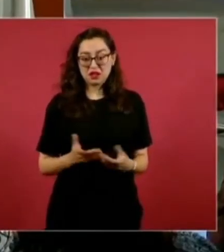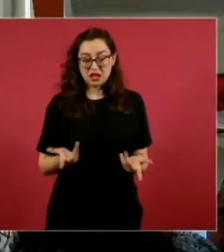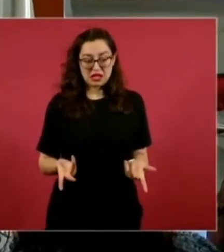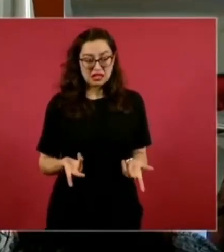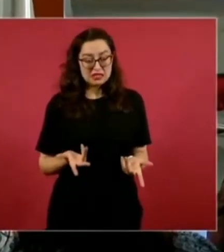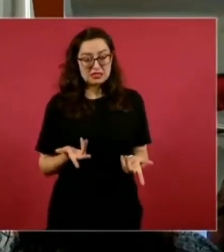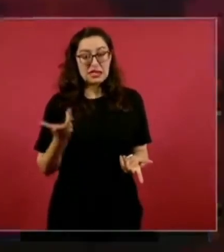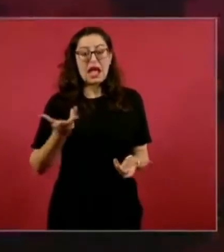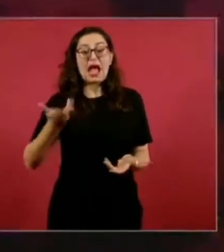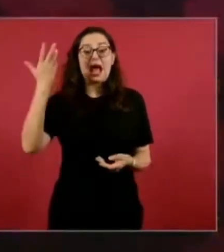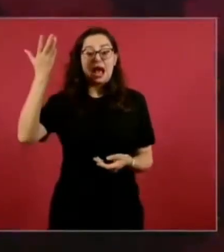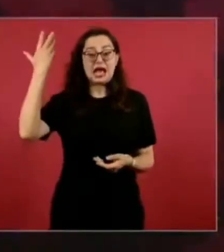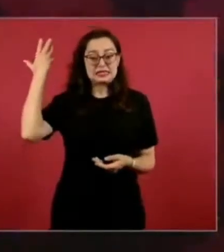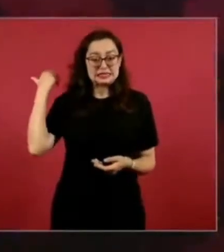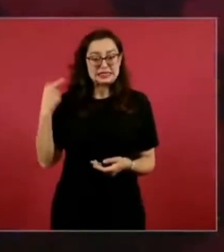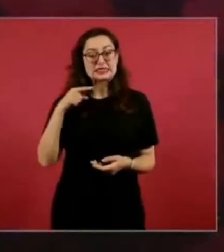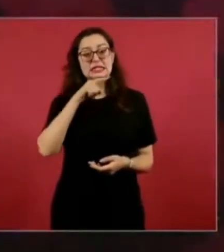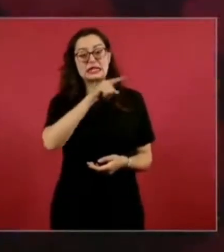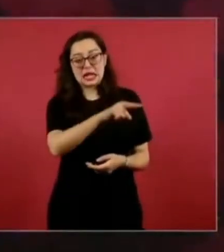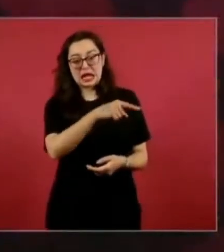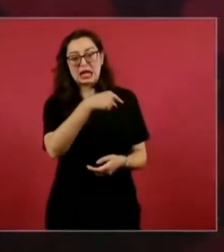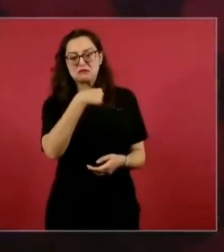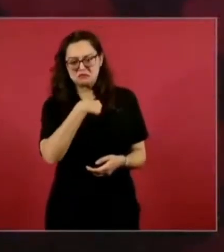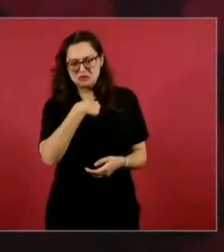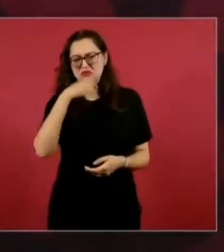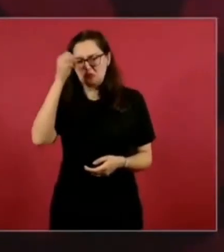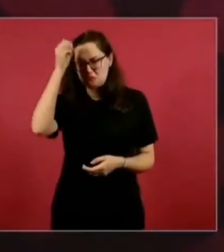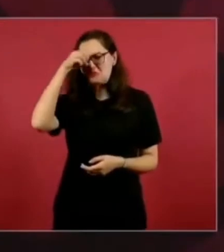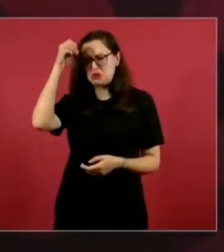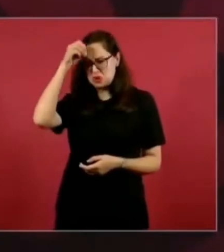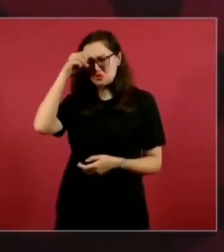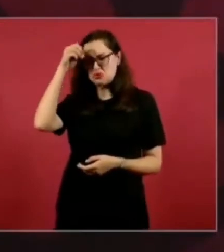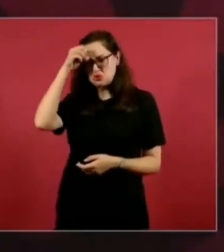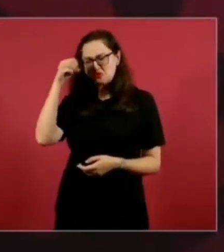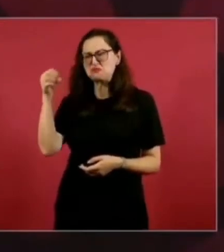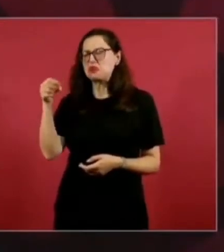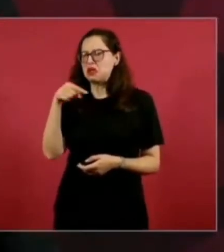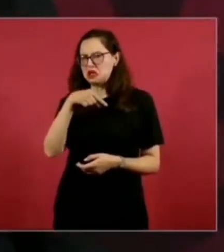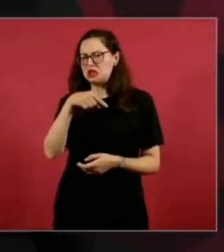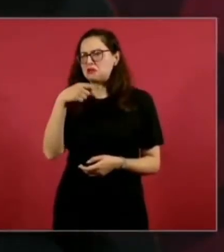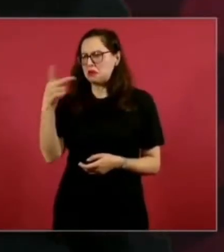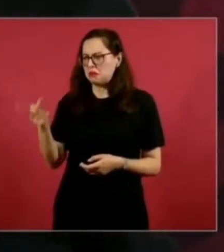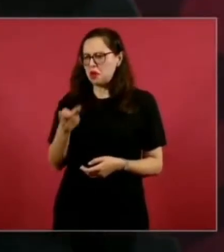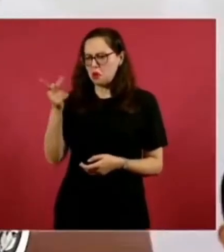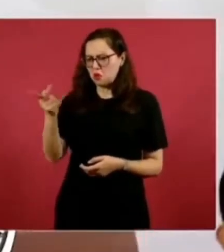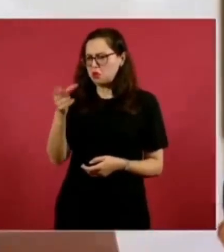estábamos en el gobierno, me pidió opinión. ¿Qué piensa, me dijo, de que…